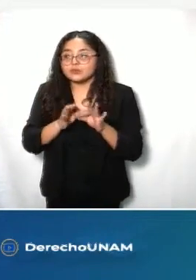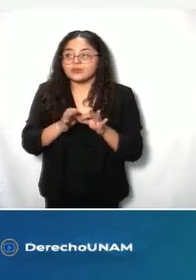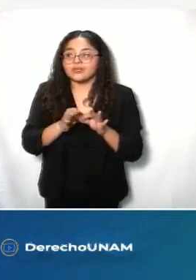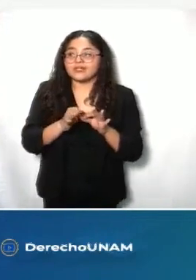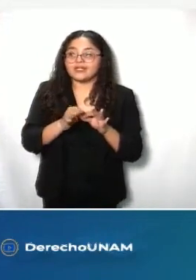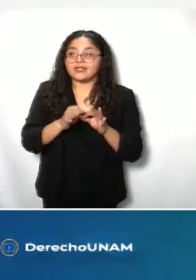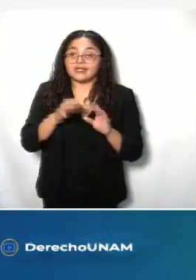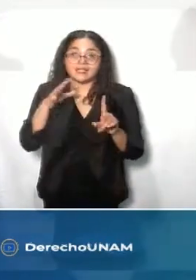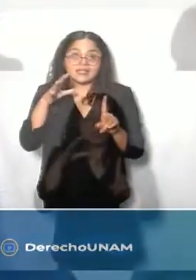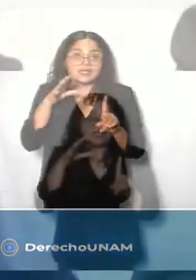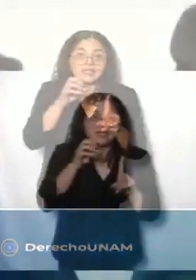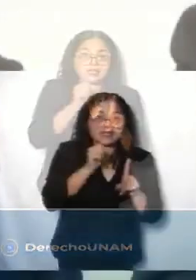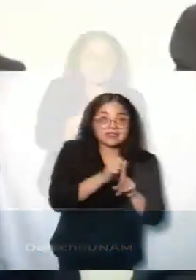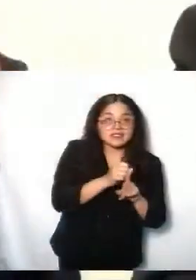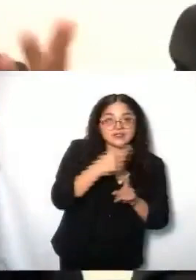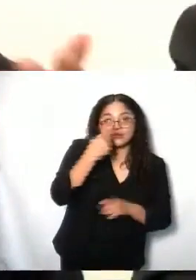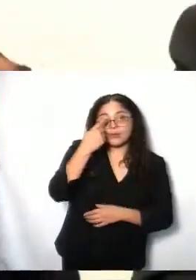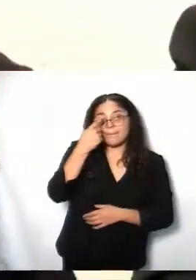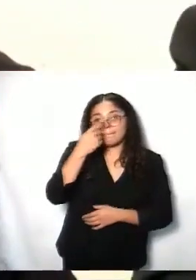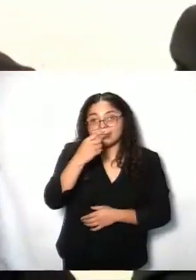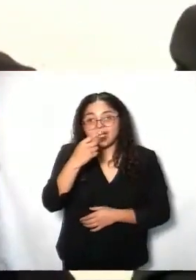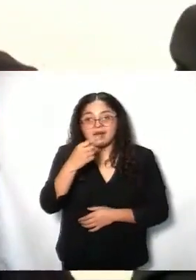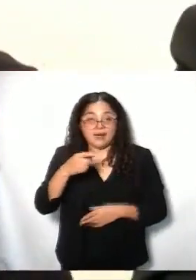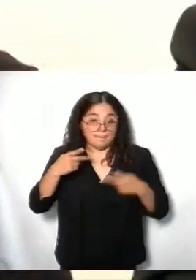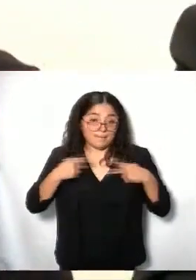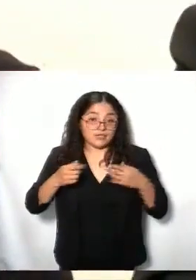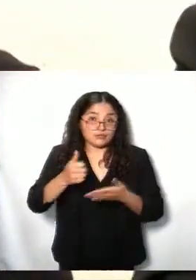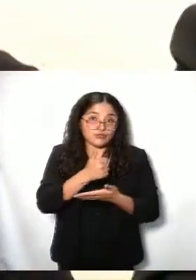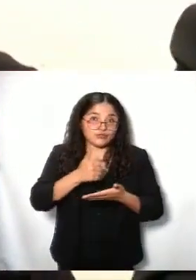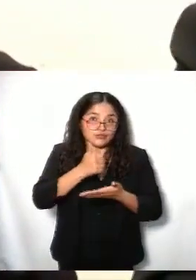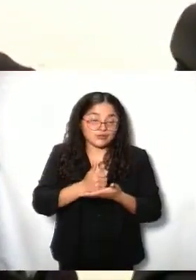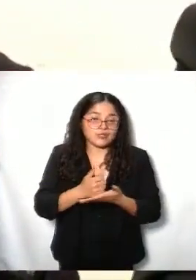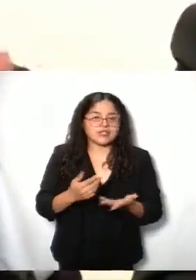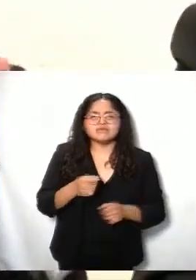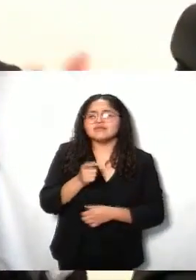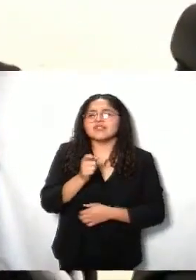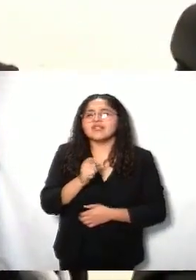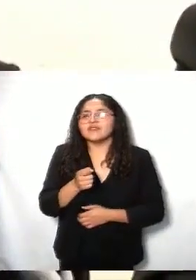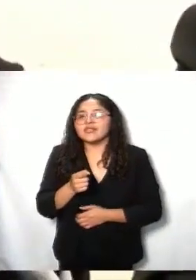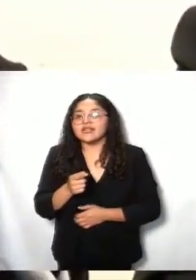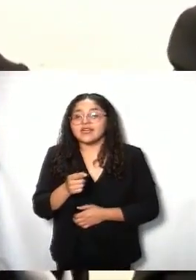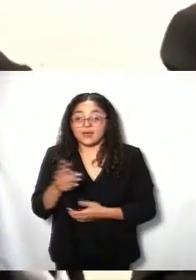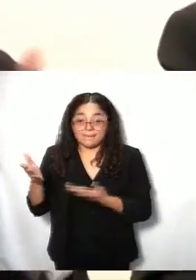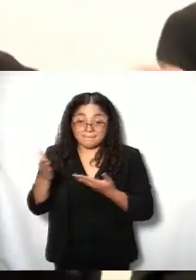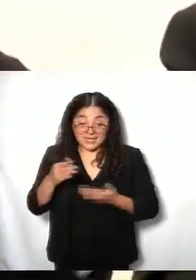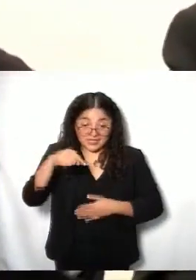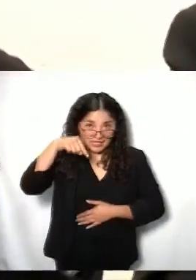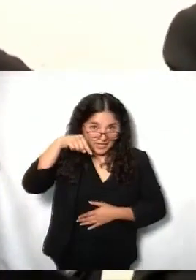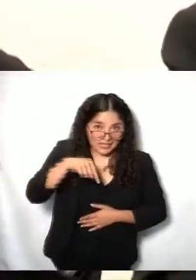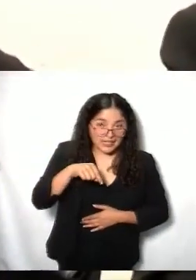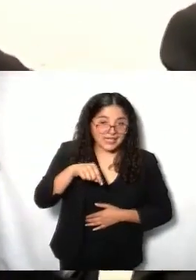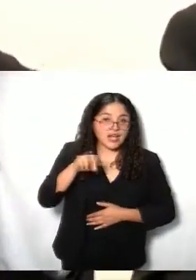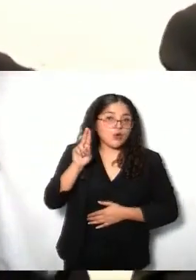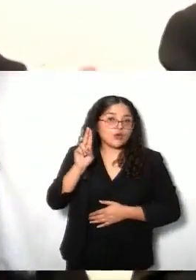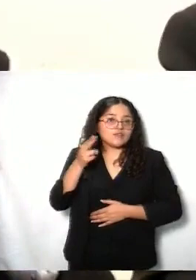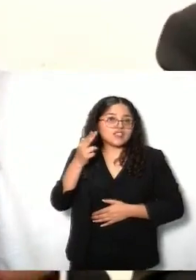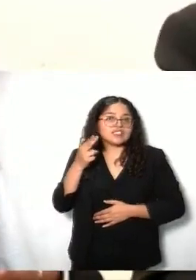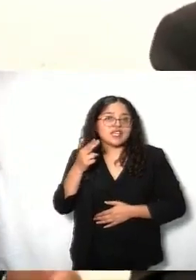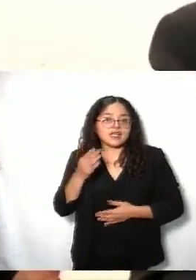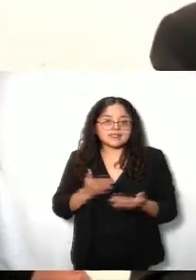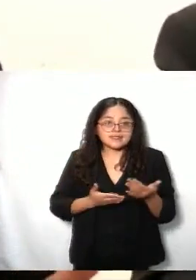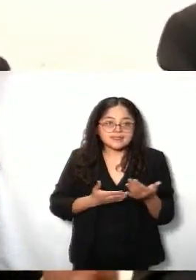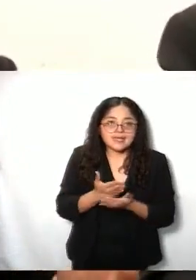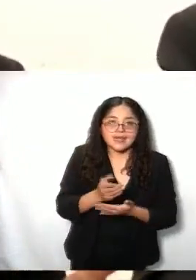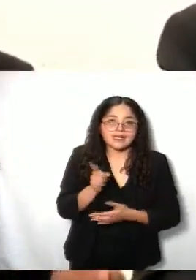ejercicio ciudadano tan interesante que significa venir a sesionar fuera de las instalaciones